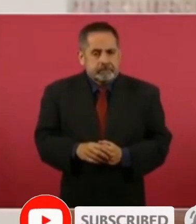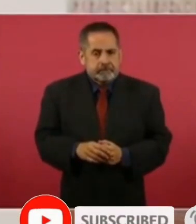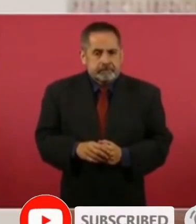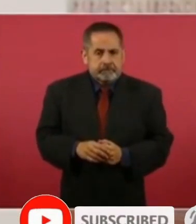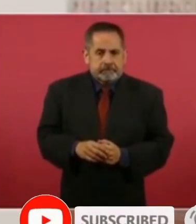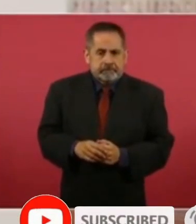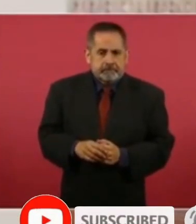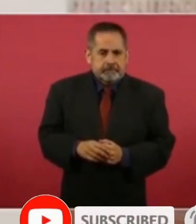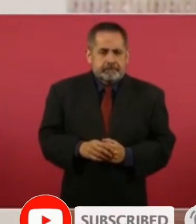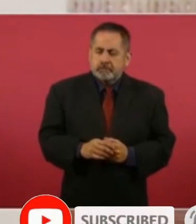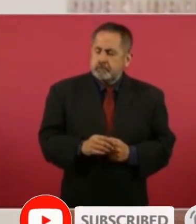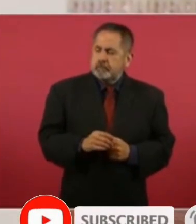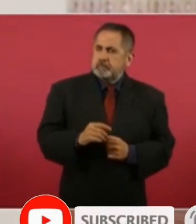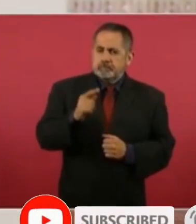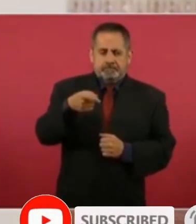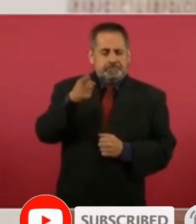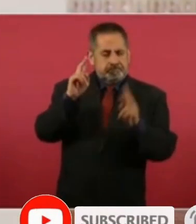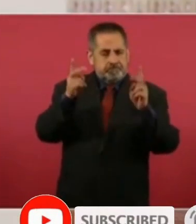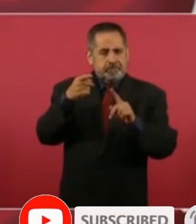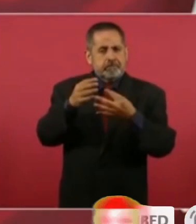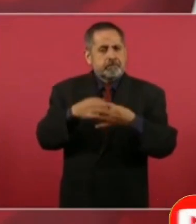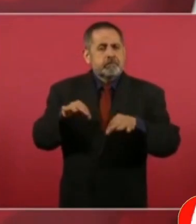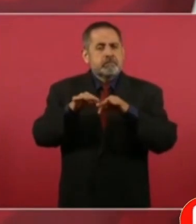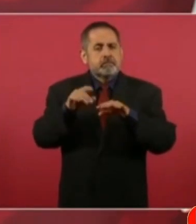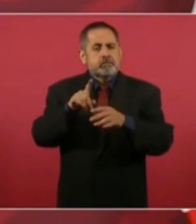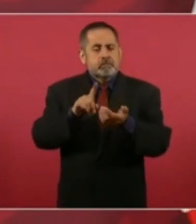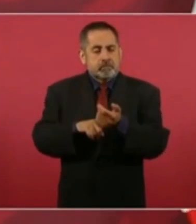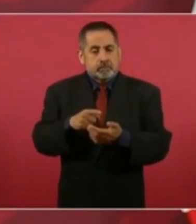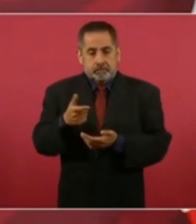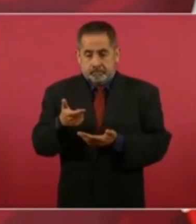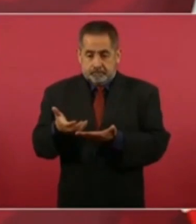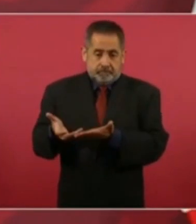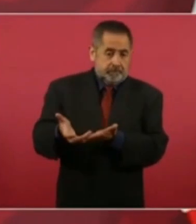la importancia que tiene la distribución del ingreso.